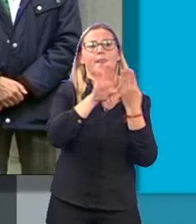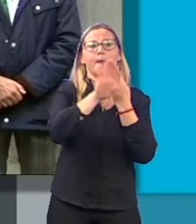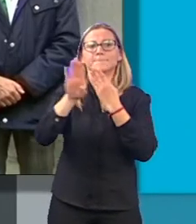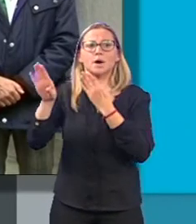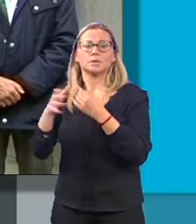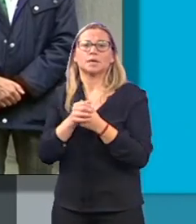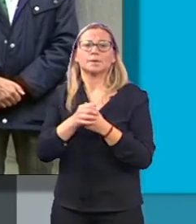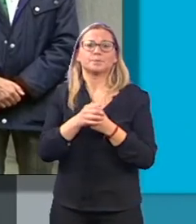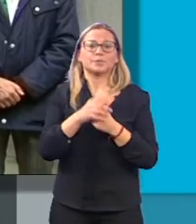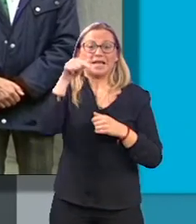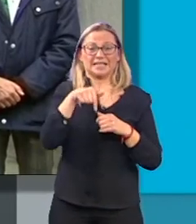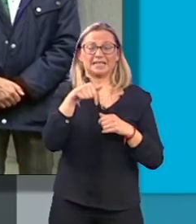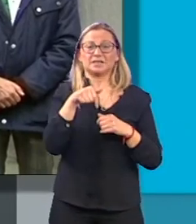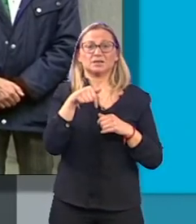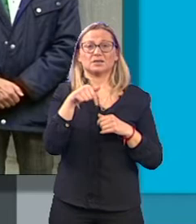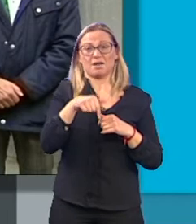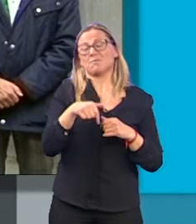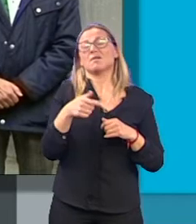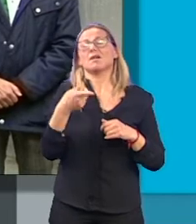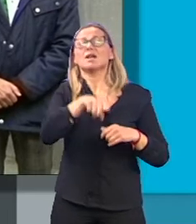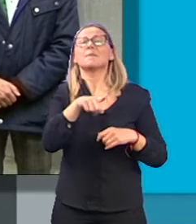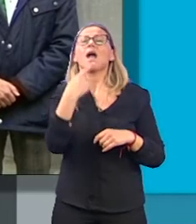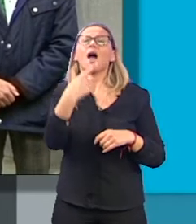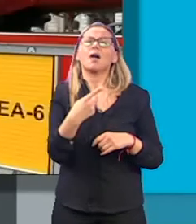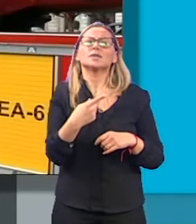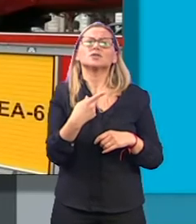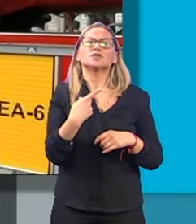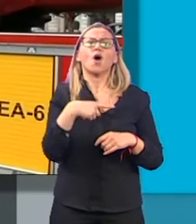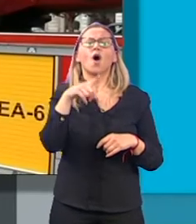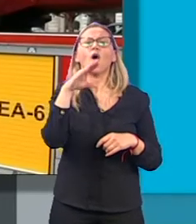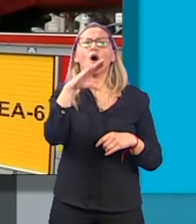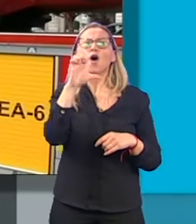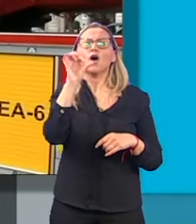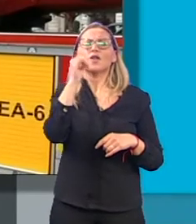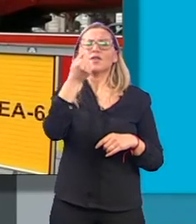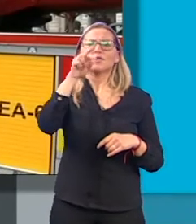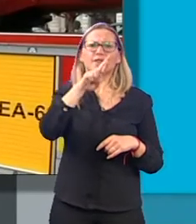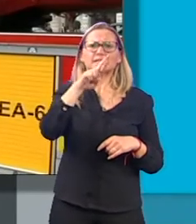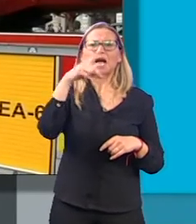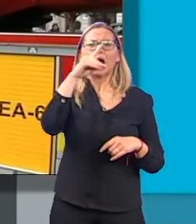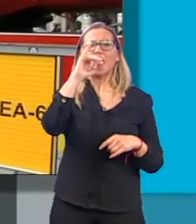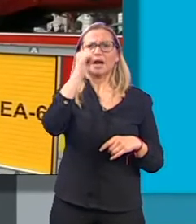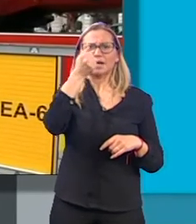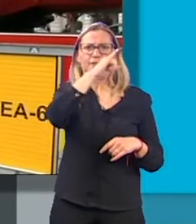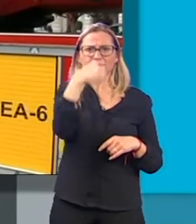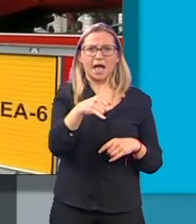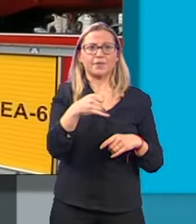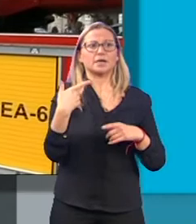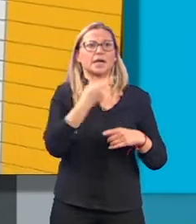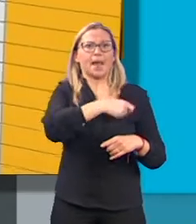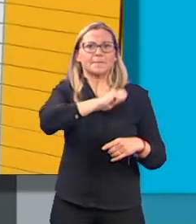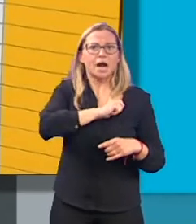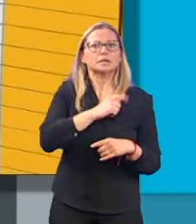garantizar... En este mismo tono se ha expresado el concejal de Seguridad Ciudadana, César Díaz, recordando que los agentes están en prealerta.